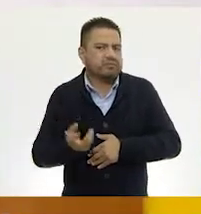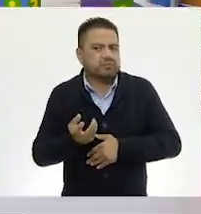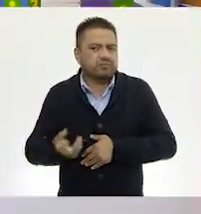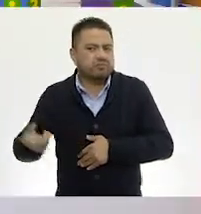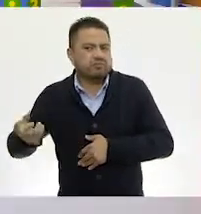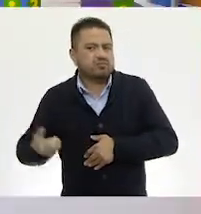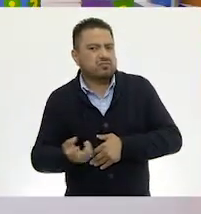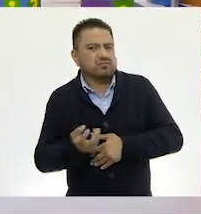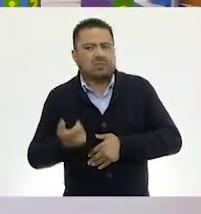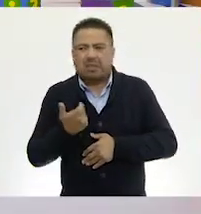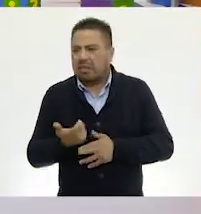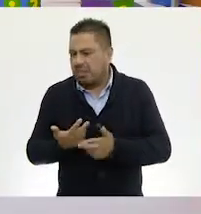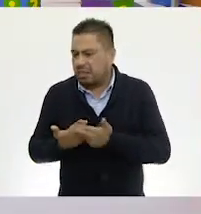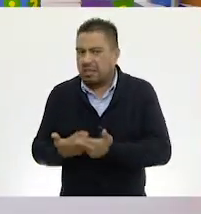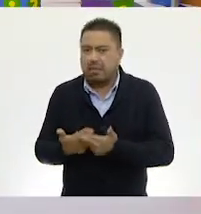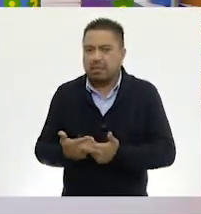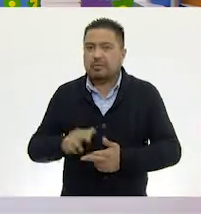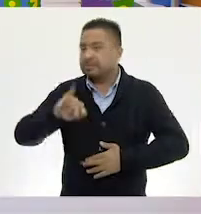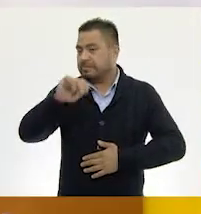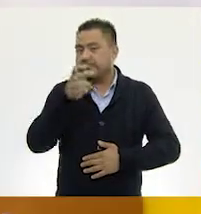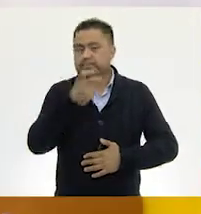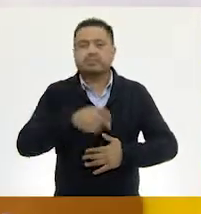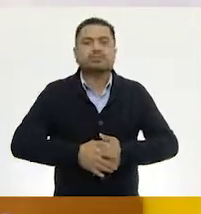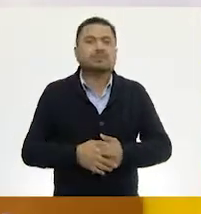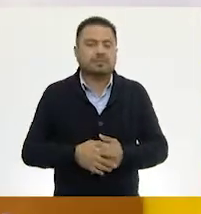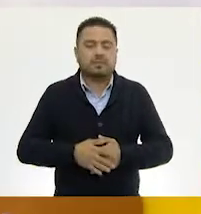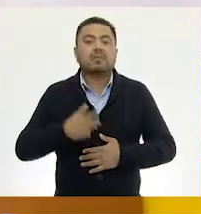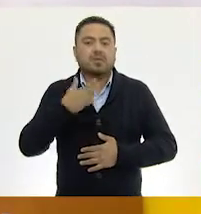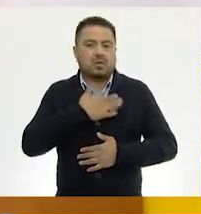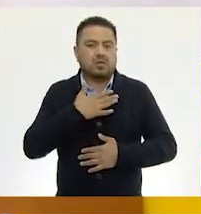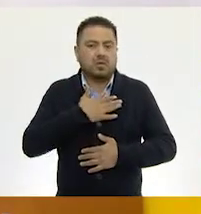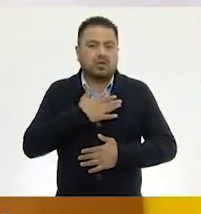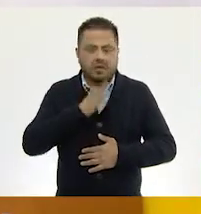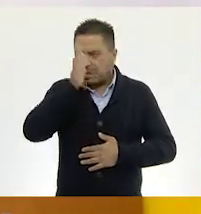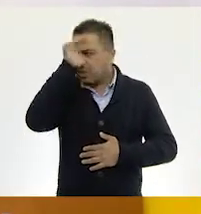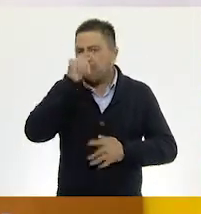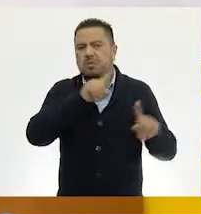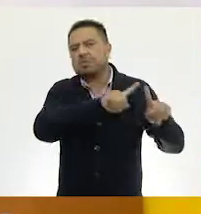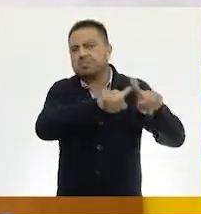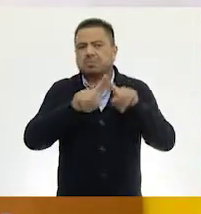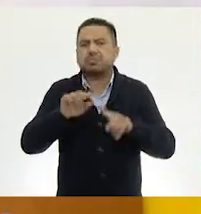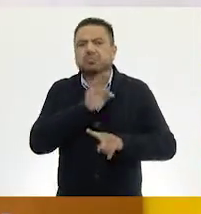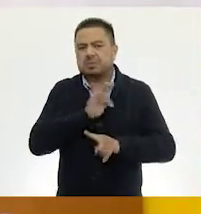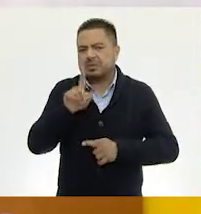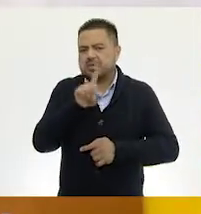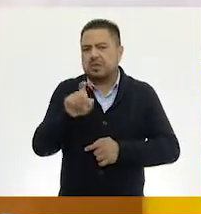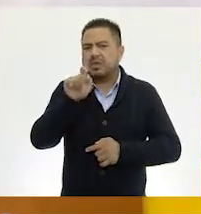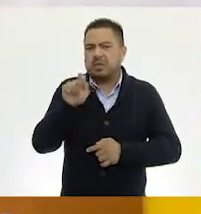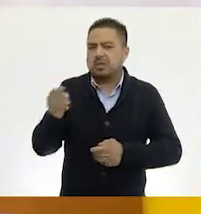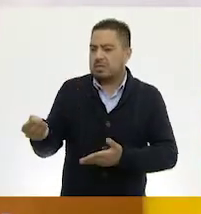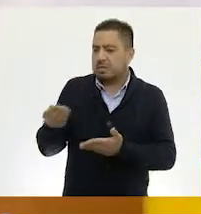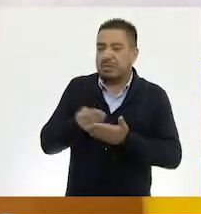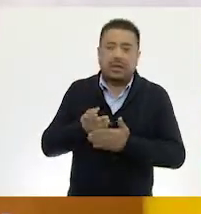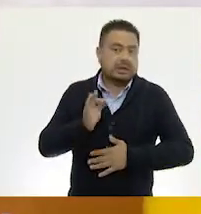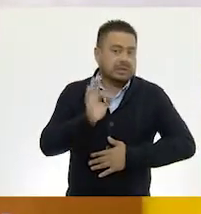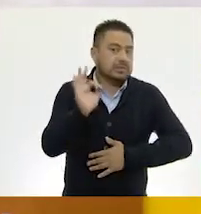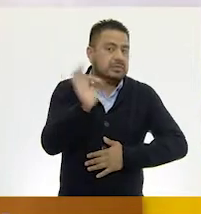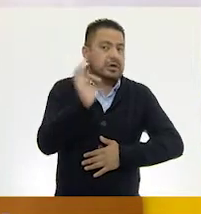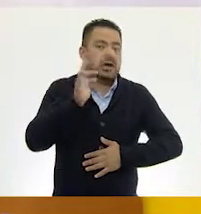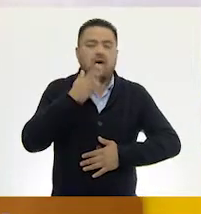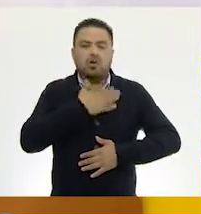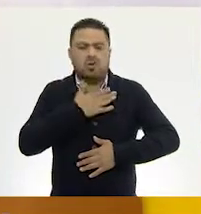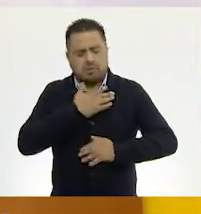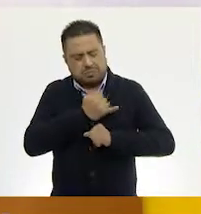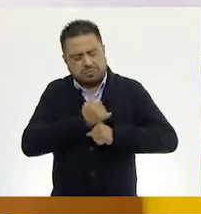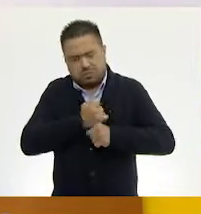una sonaja. Exacto. Entonces, me pudo haber dado muchas formas 120, ¿no? Y a lo mejor yo